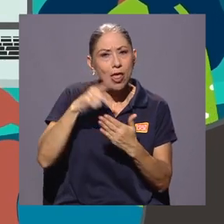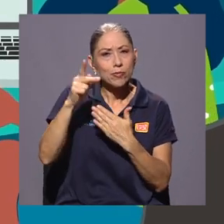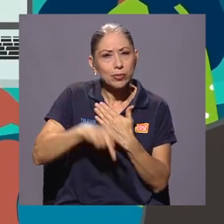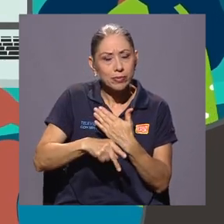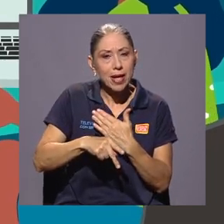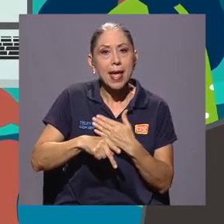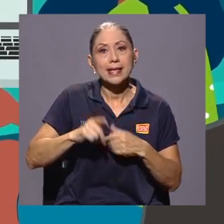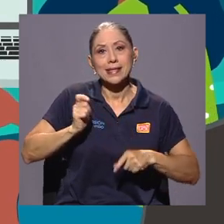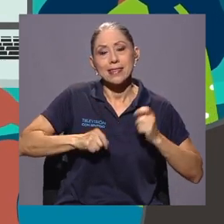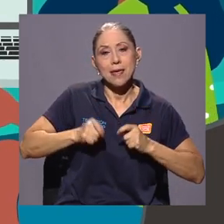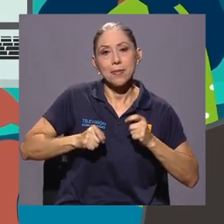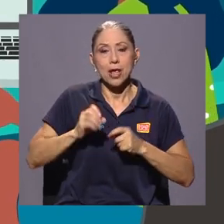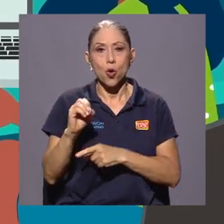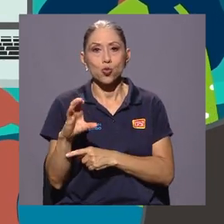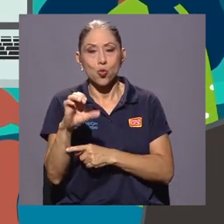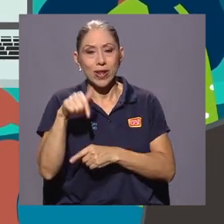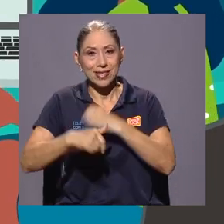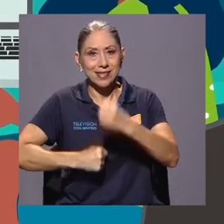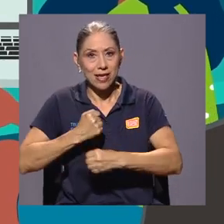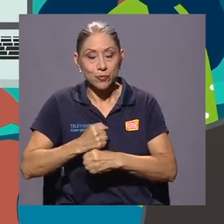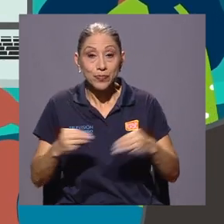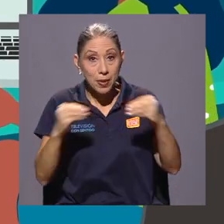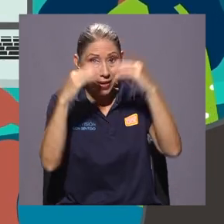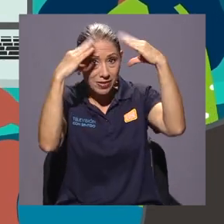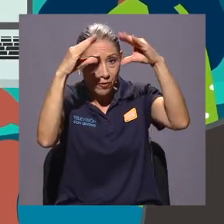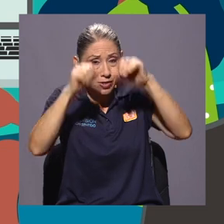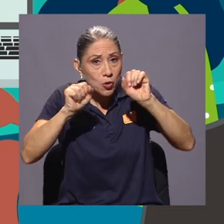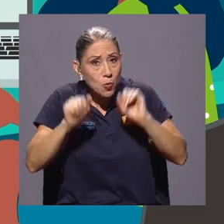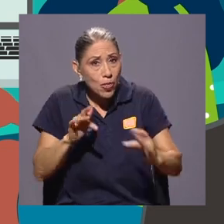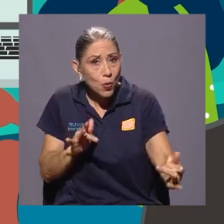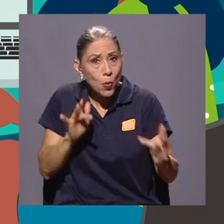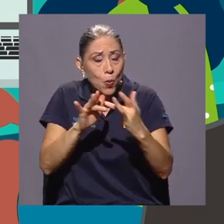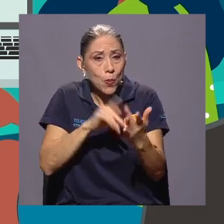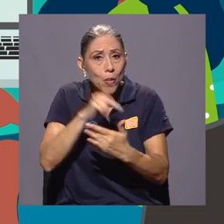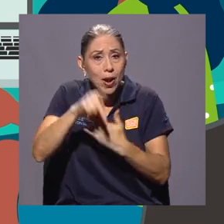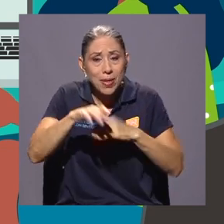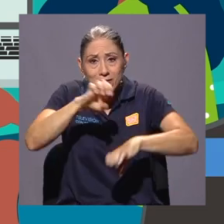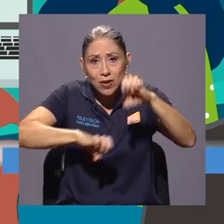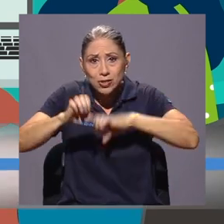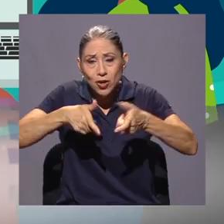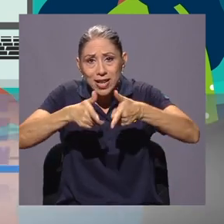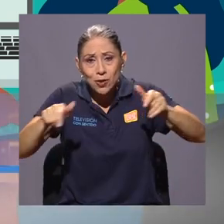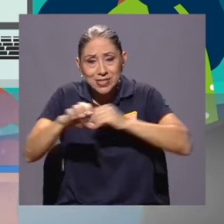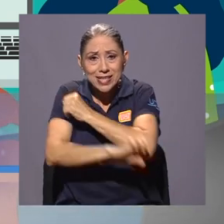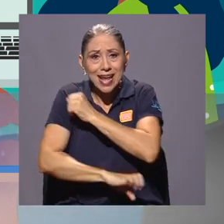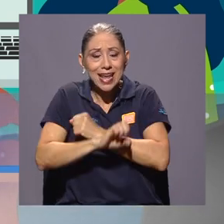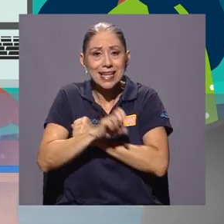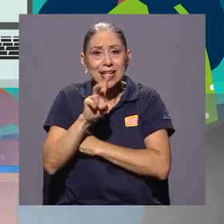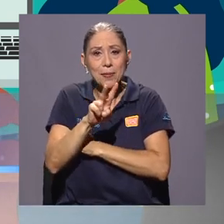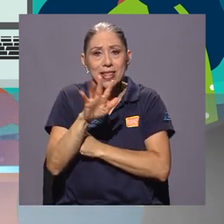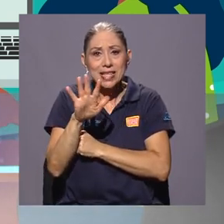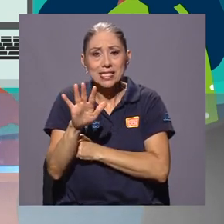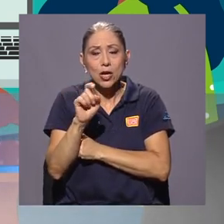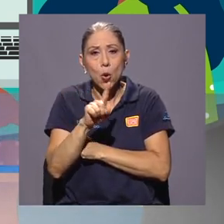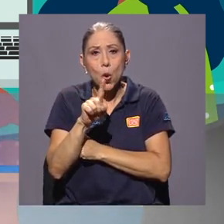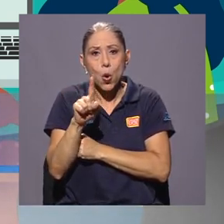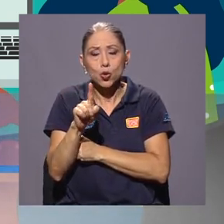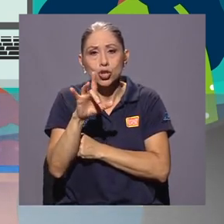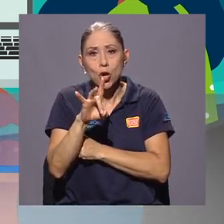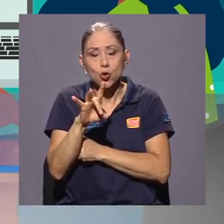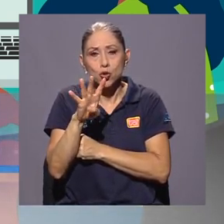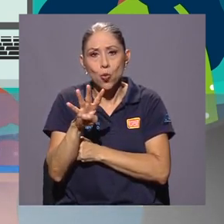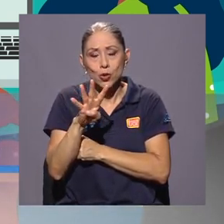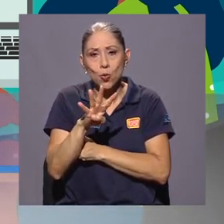de septiembre y octubre de este año. Para más información, puede contactar al Programa de Evaluación en Lenguas Extranjeras al teléfono 2511